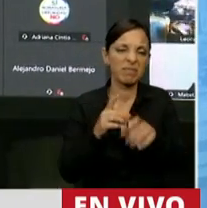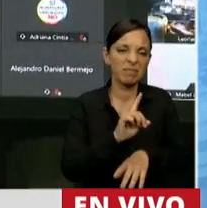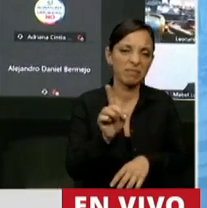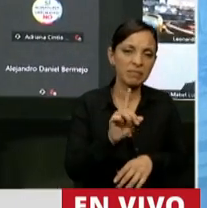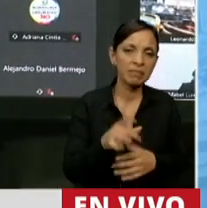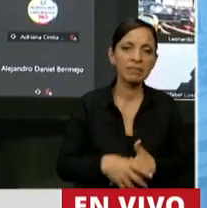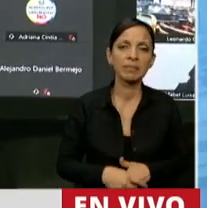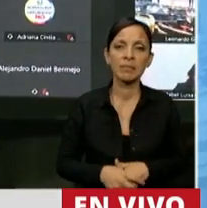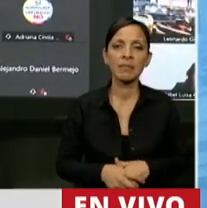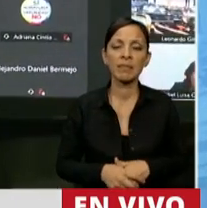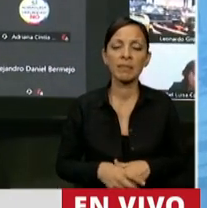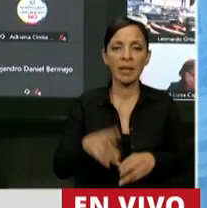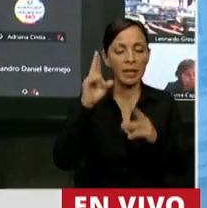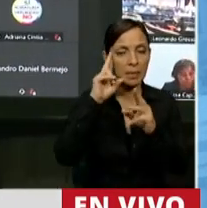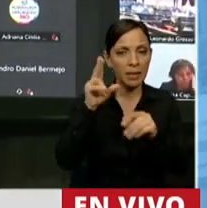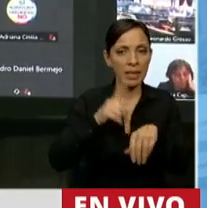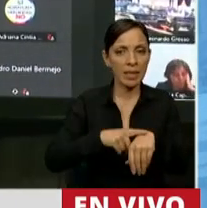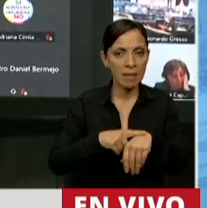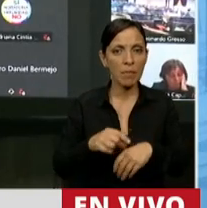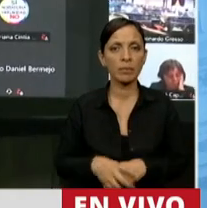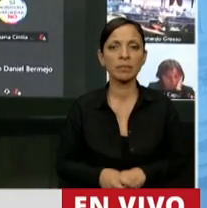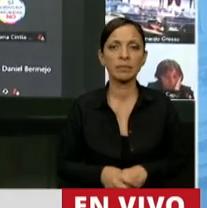respetar el tiempo,